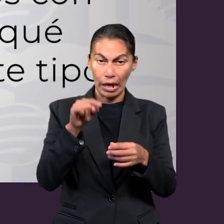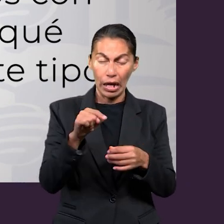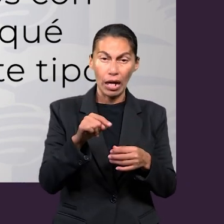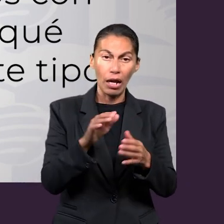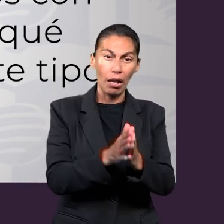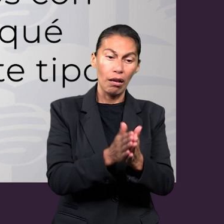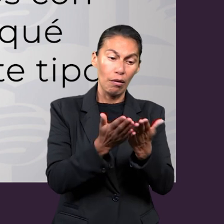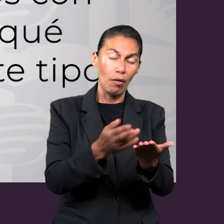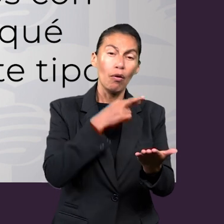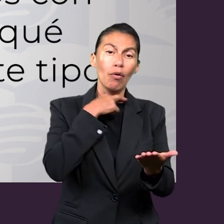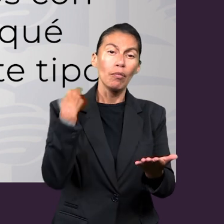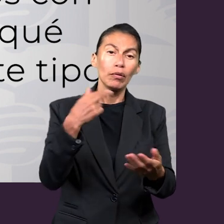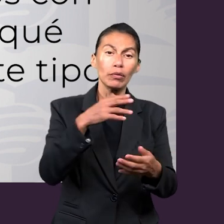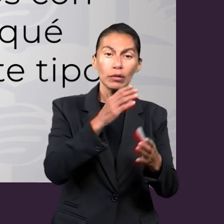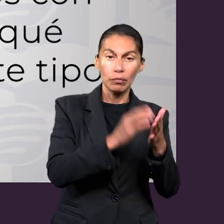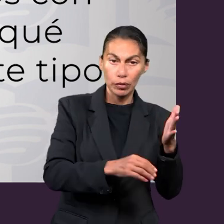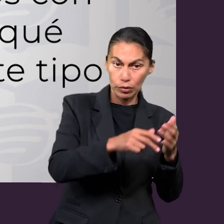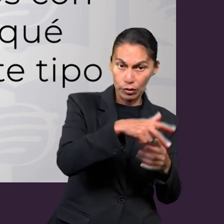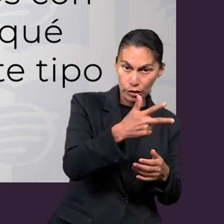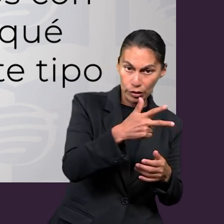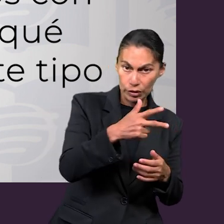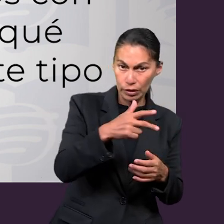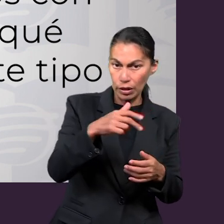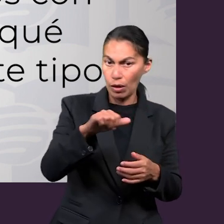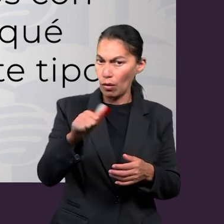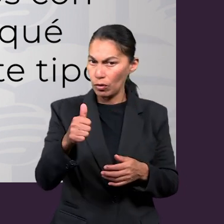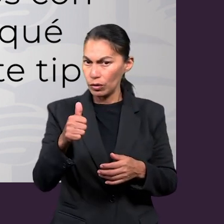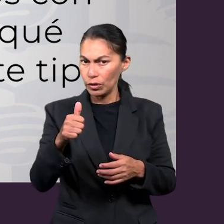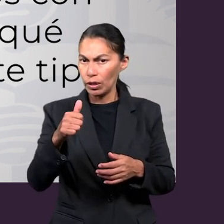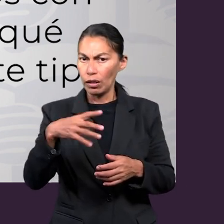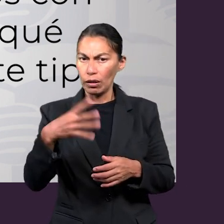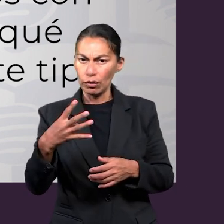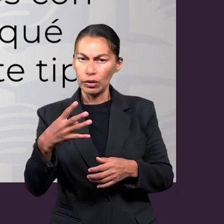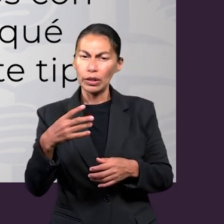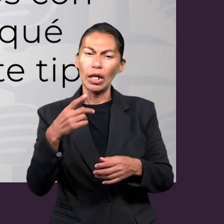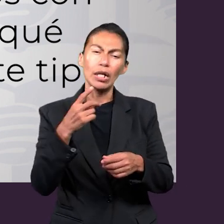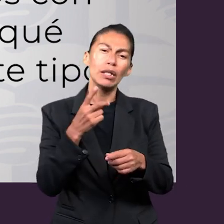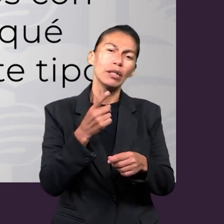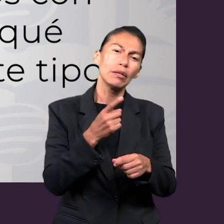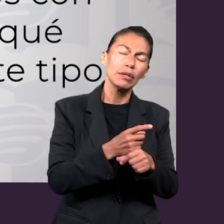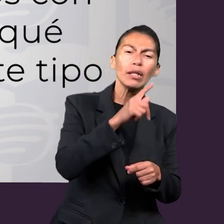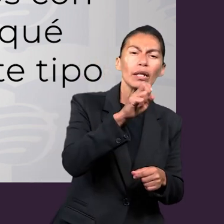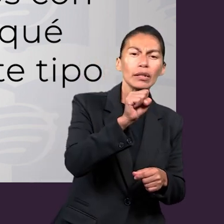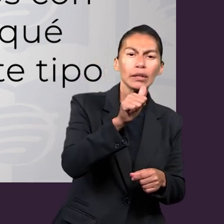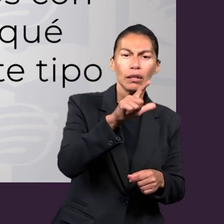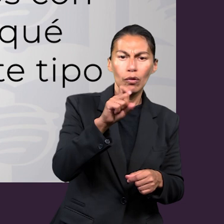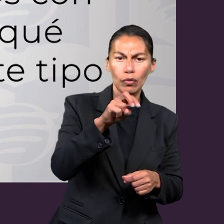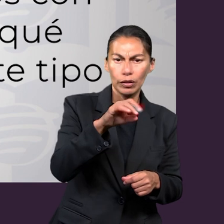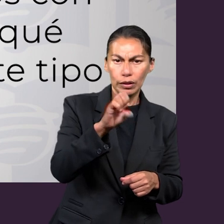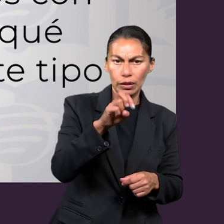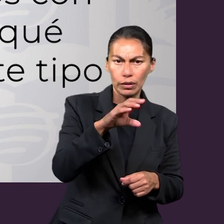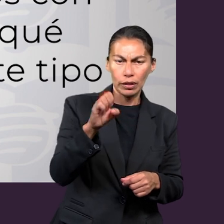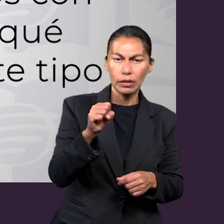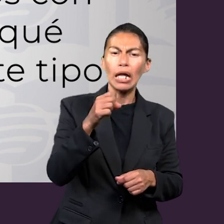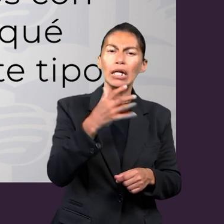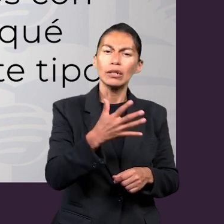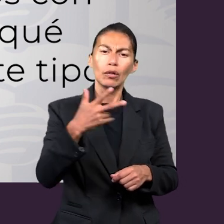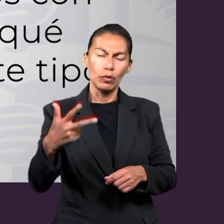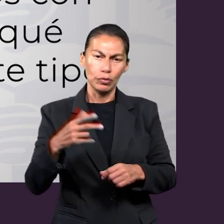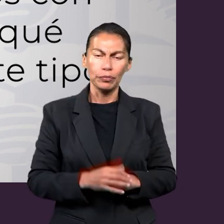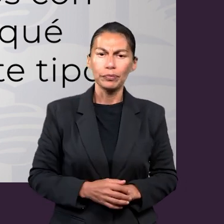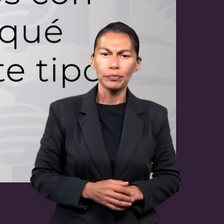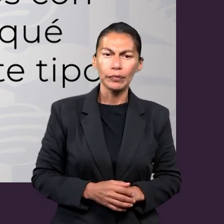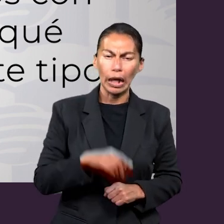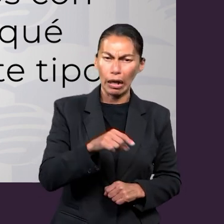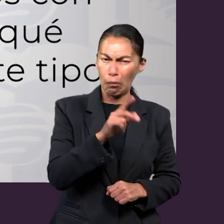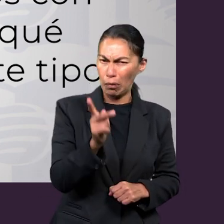desarrolle en el libro de Romanos, capítulo 13, los versículos del 11 al 14, y tesalonicenses del 5, del 6 al